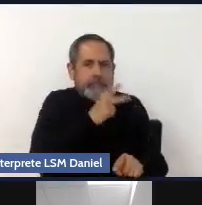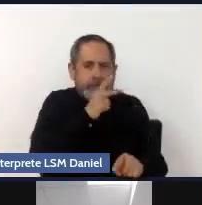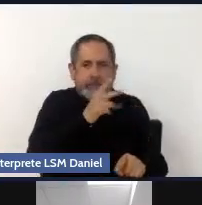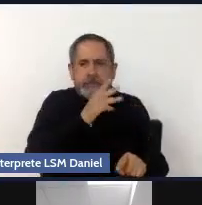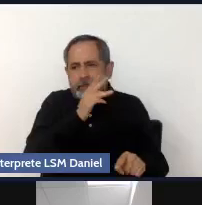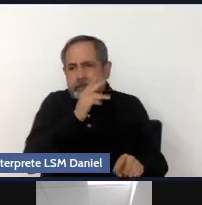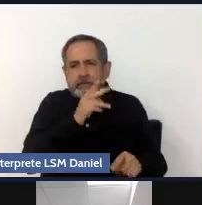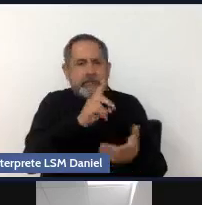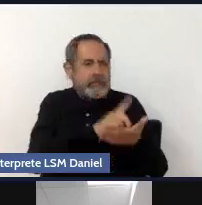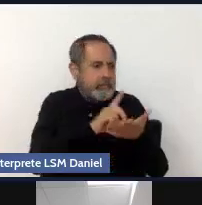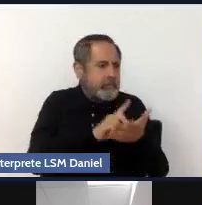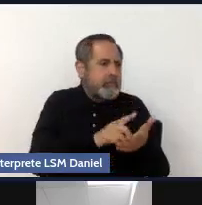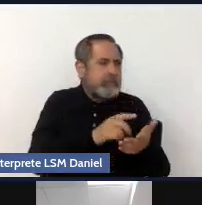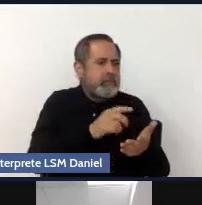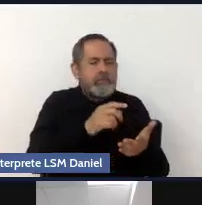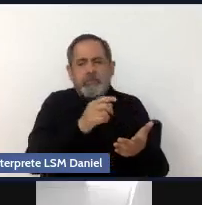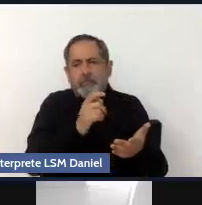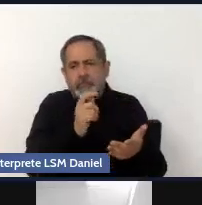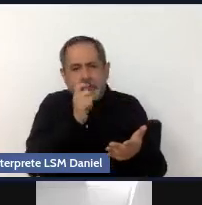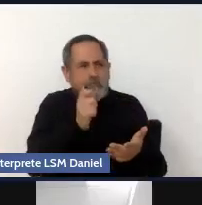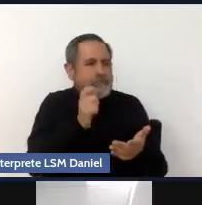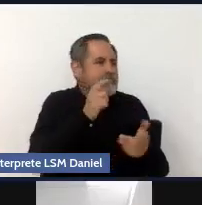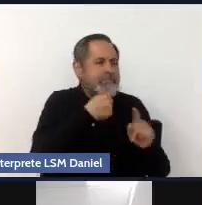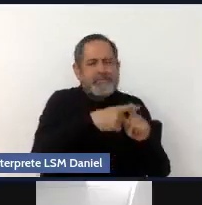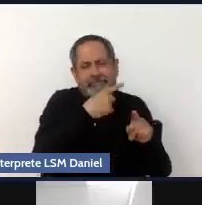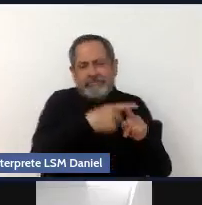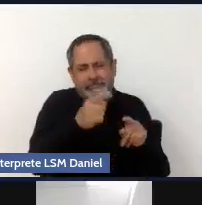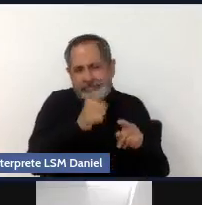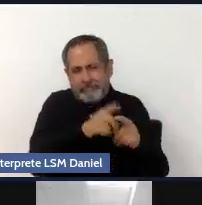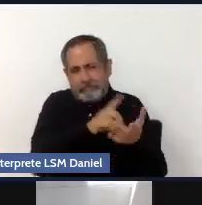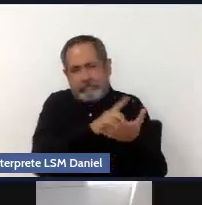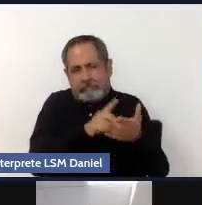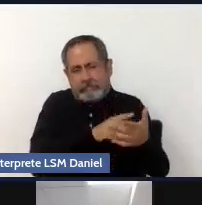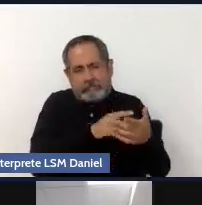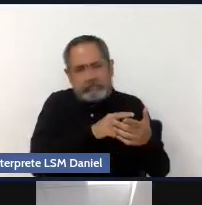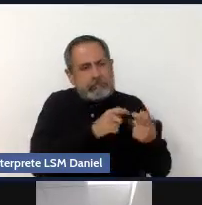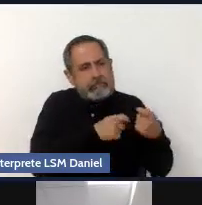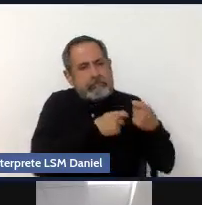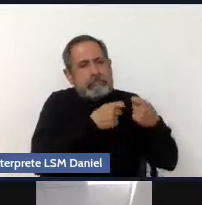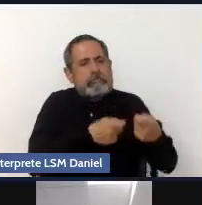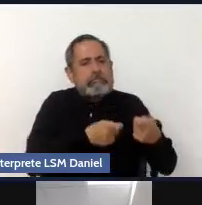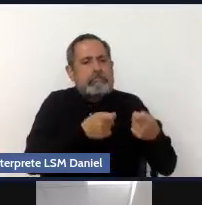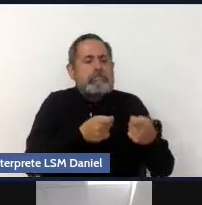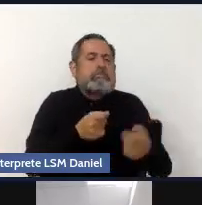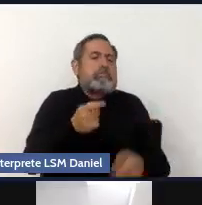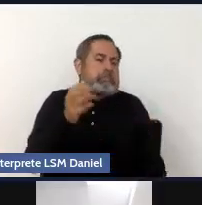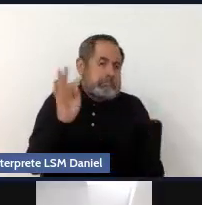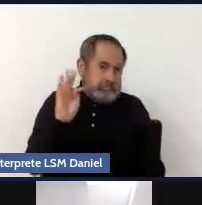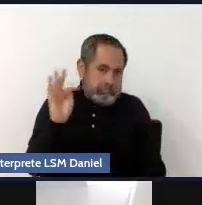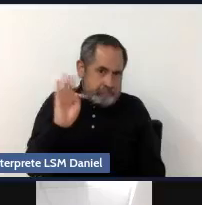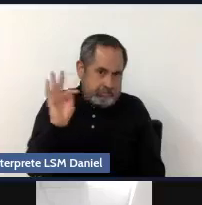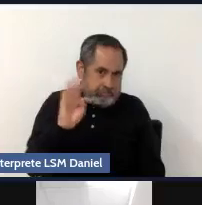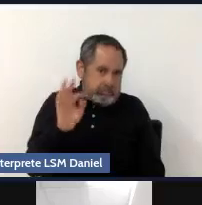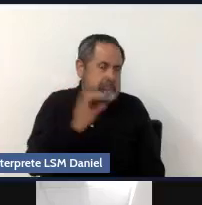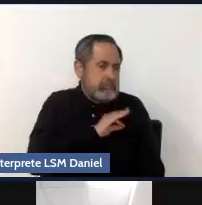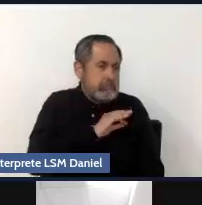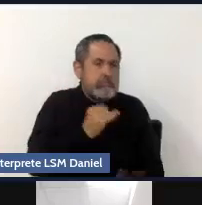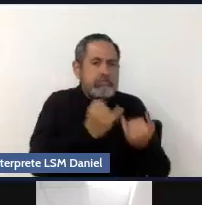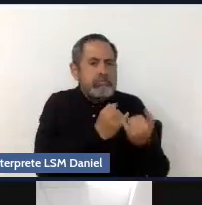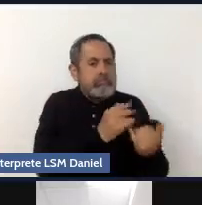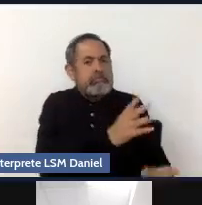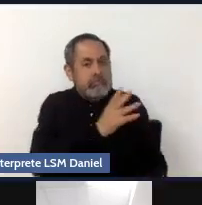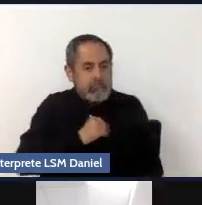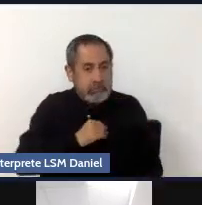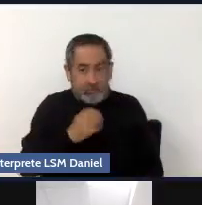o hubo problemas de dependencia, es un factor que influye, por supuesto, pero no es